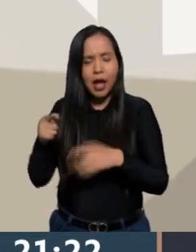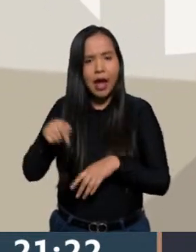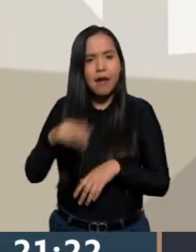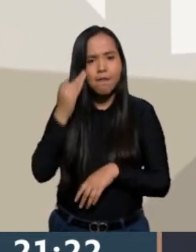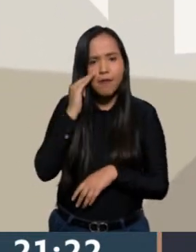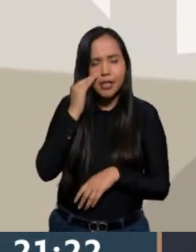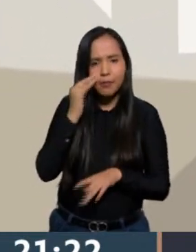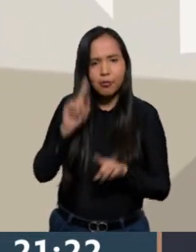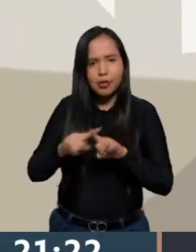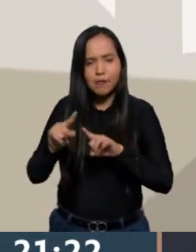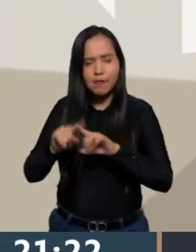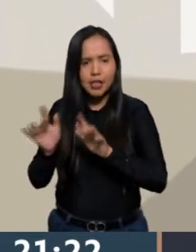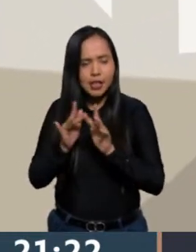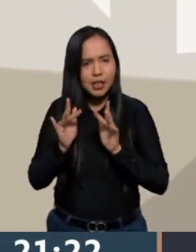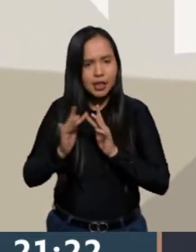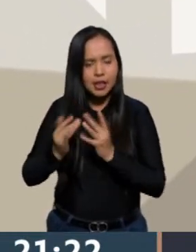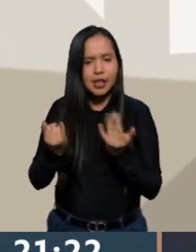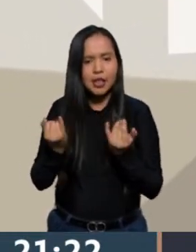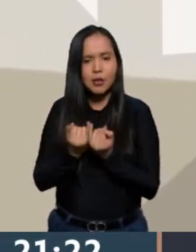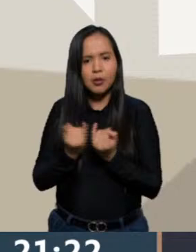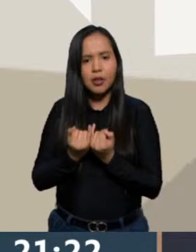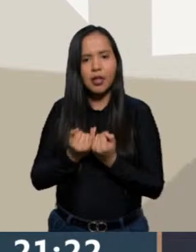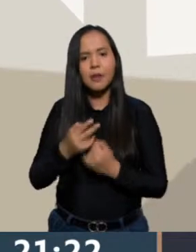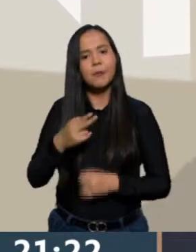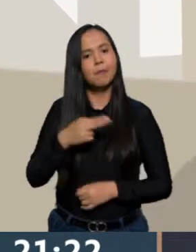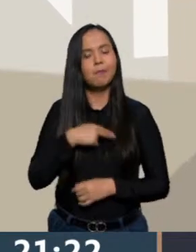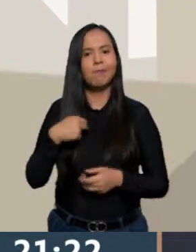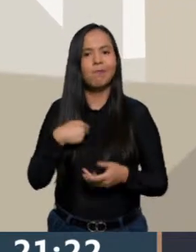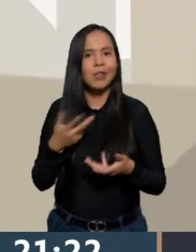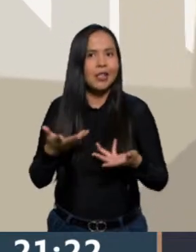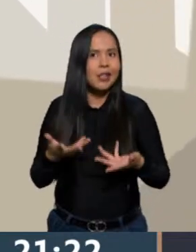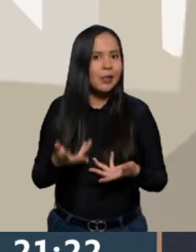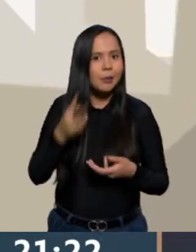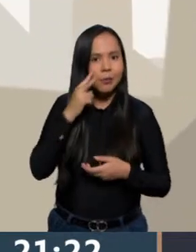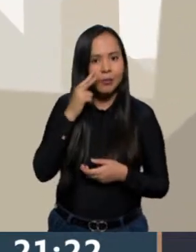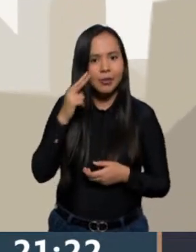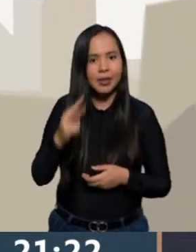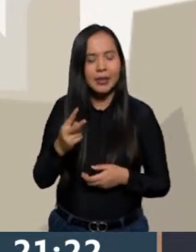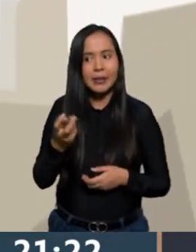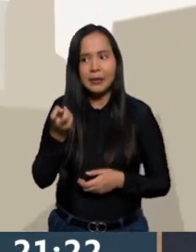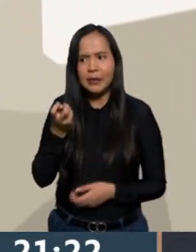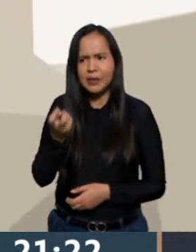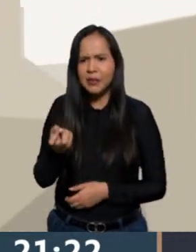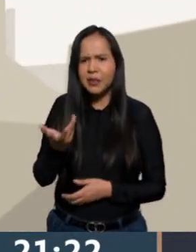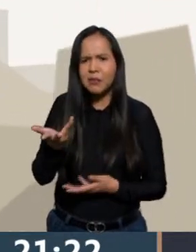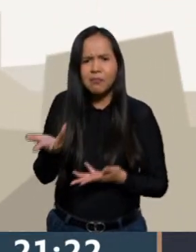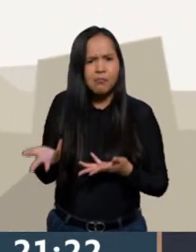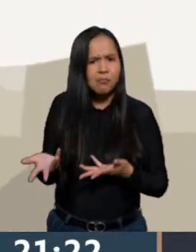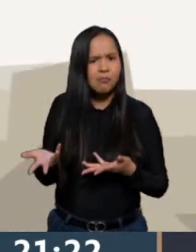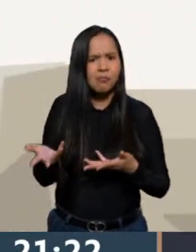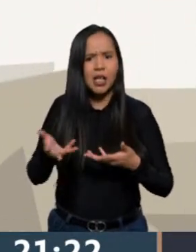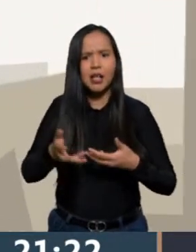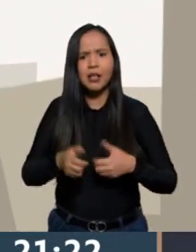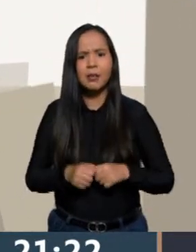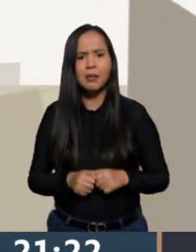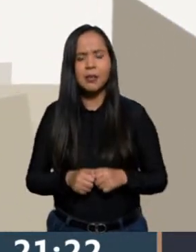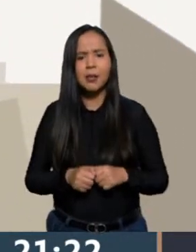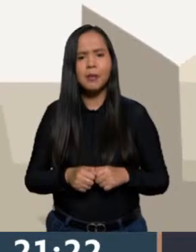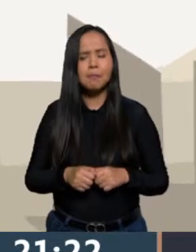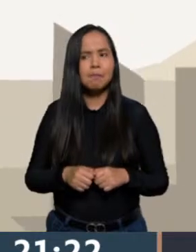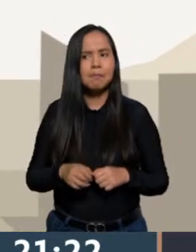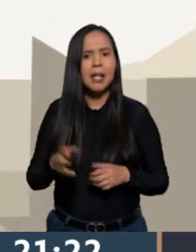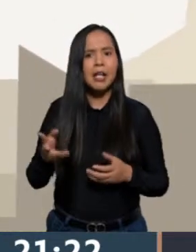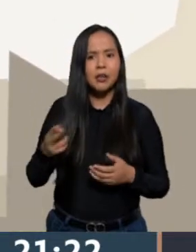y de otras redes sociales con esta convocatoria. bueno, ahí es donde a nosotros nos surge poder